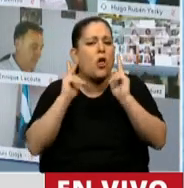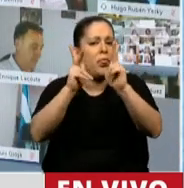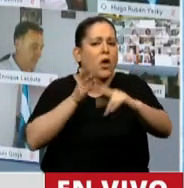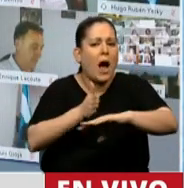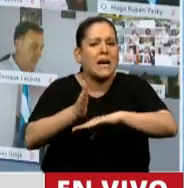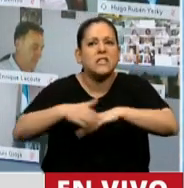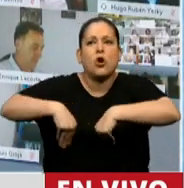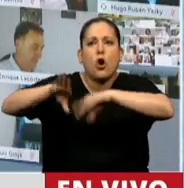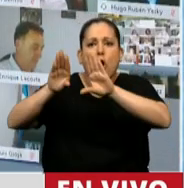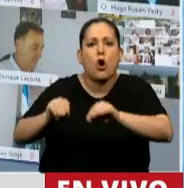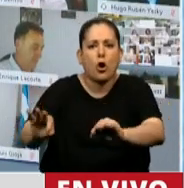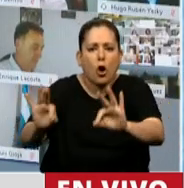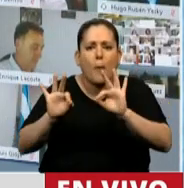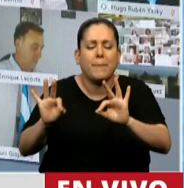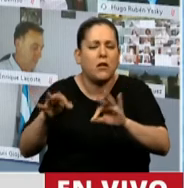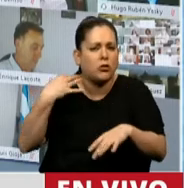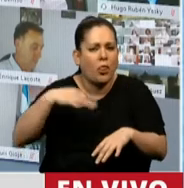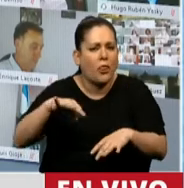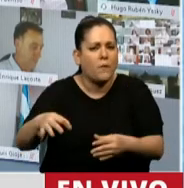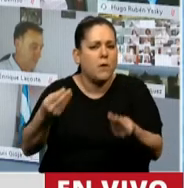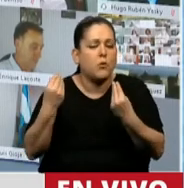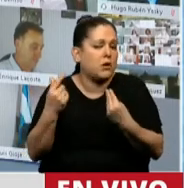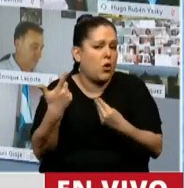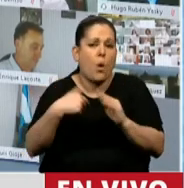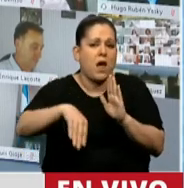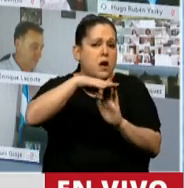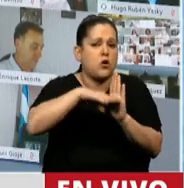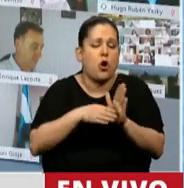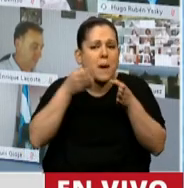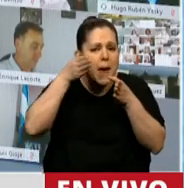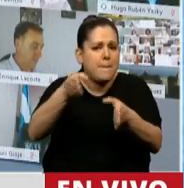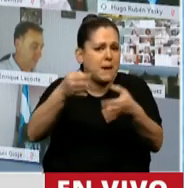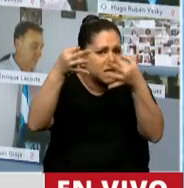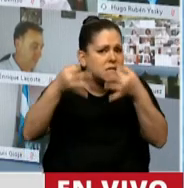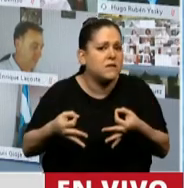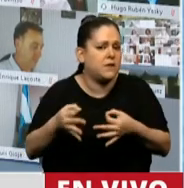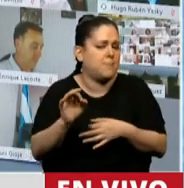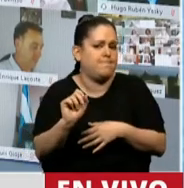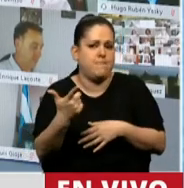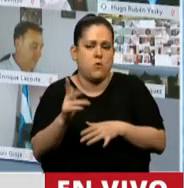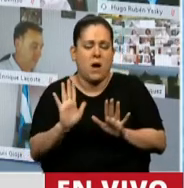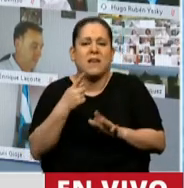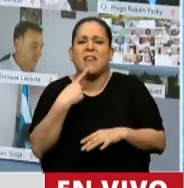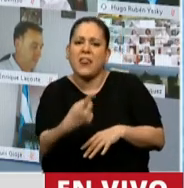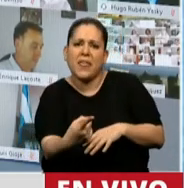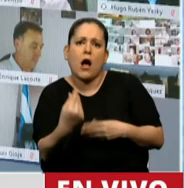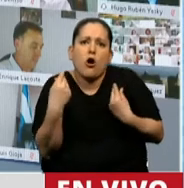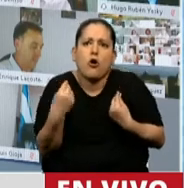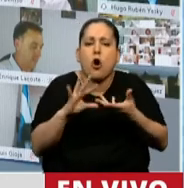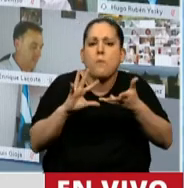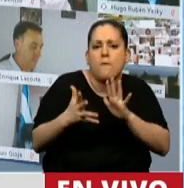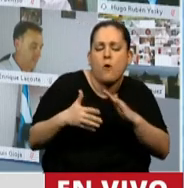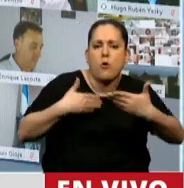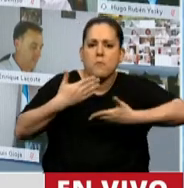completo también, porque si bien no existen normas específicas codificadas a los distintos órdenes de gobierno que digan cómo debe